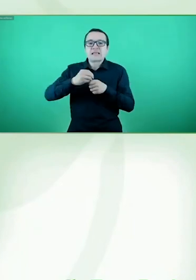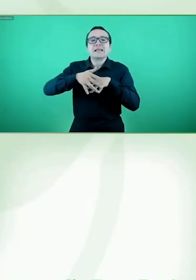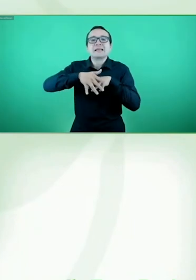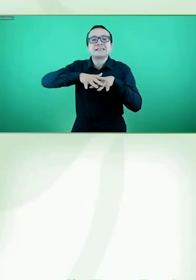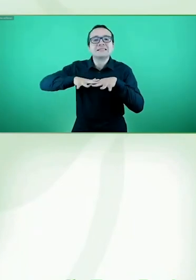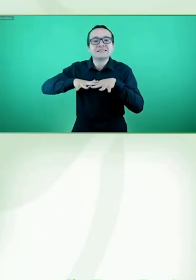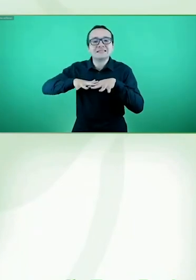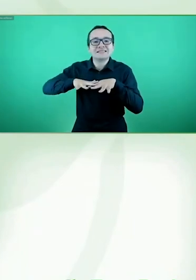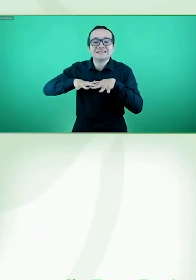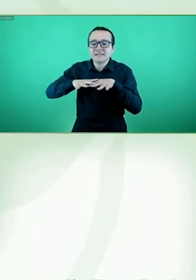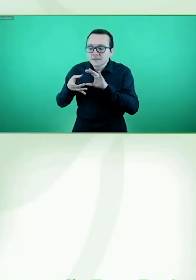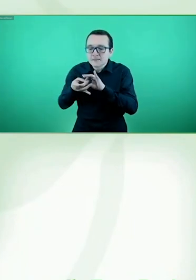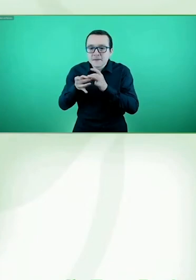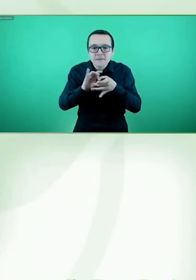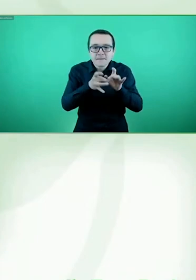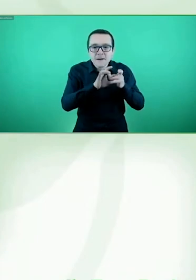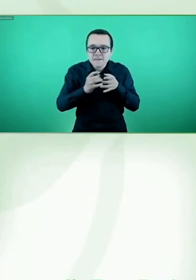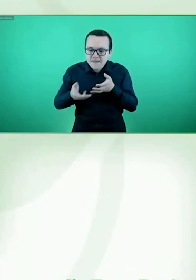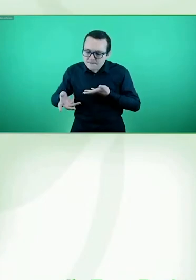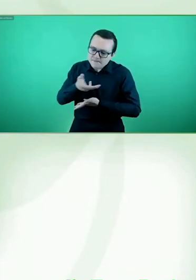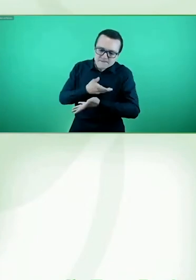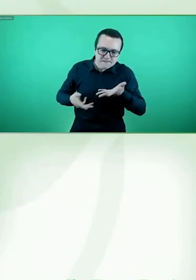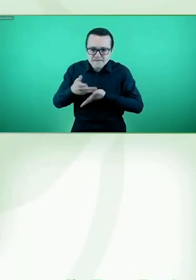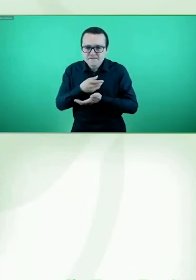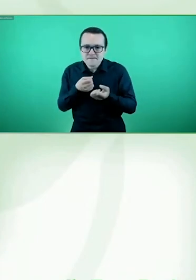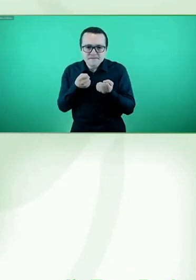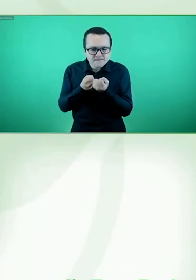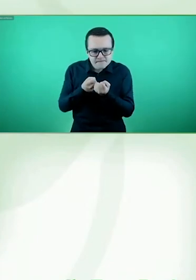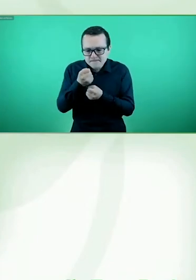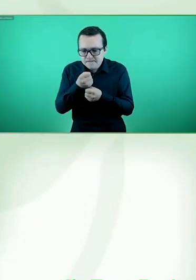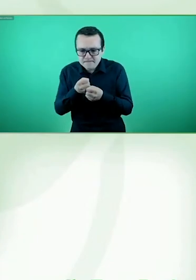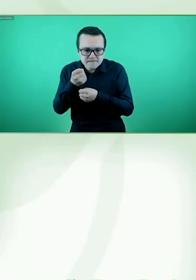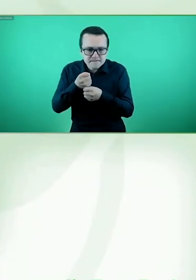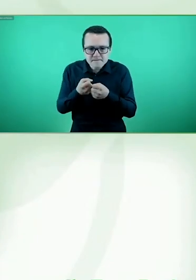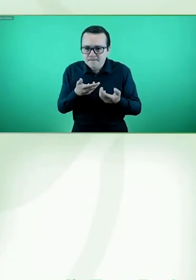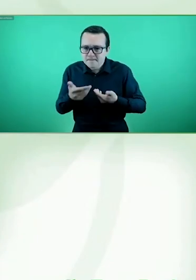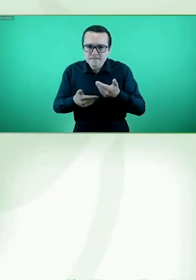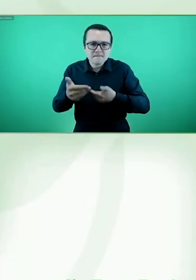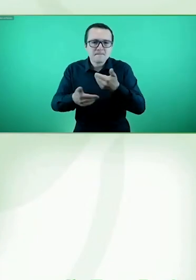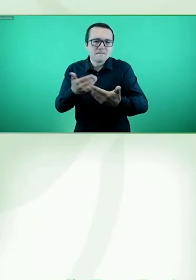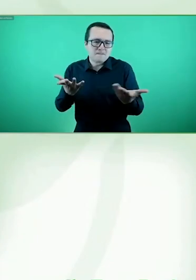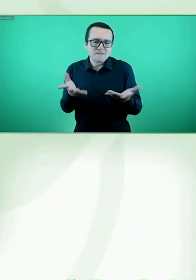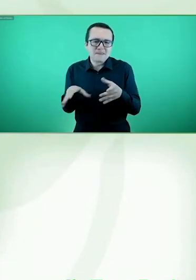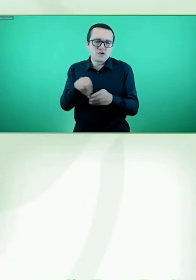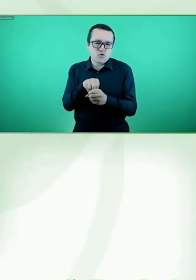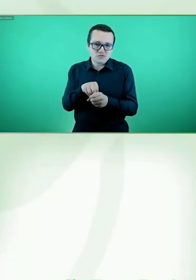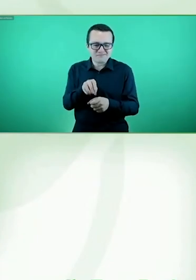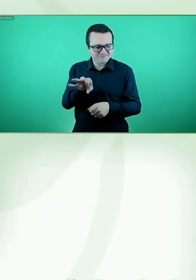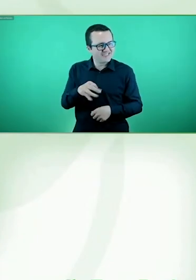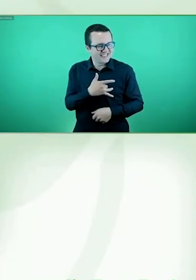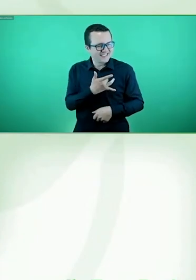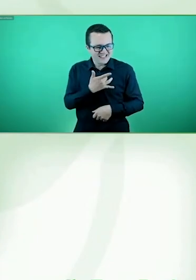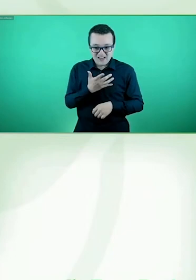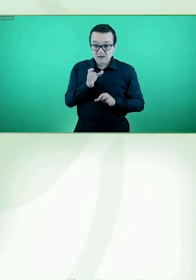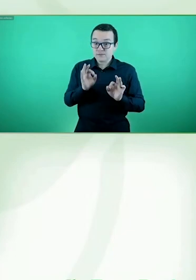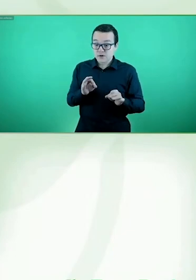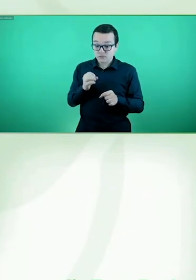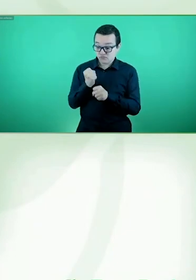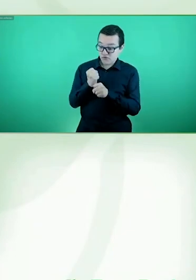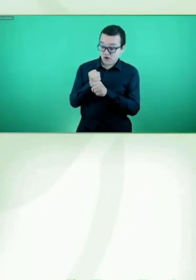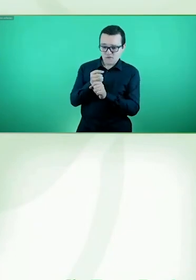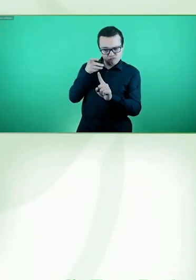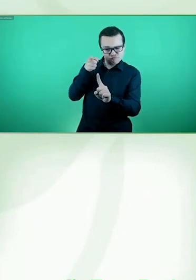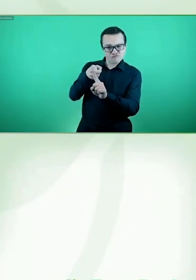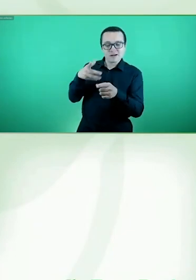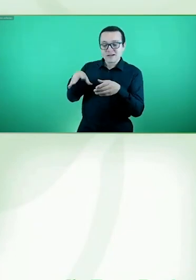la inclusión. Muchas veces este trabajo por la inclusión es un poco solitario, no somos muchísimas organizaciones, pero muchas veces